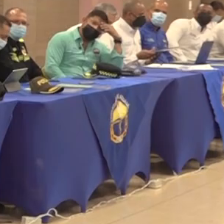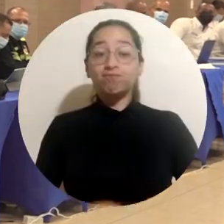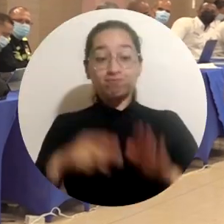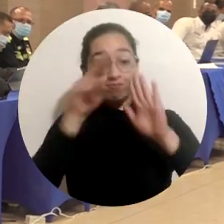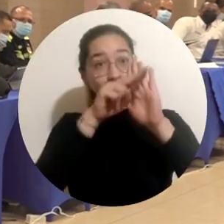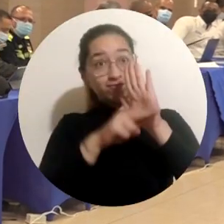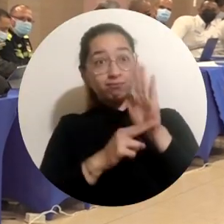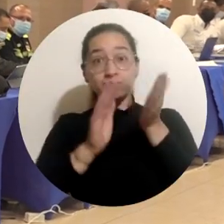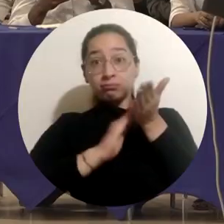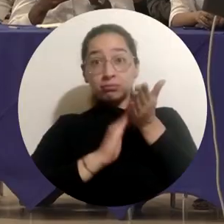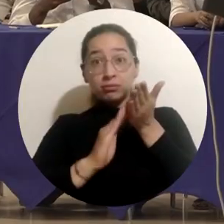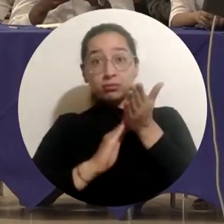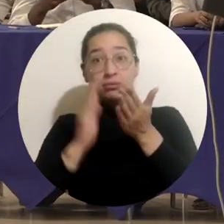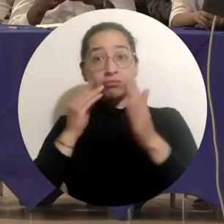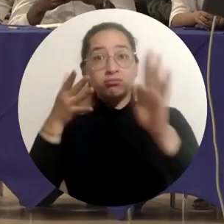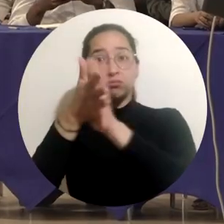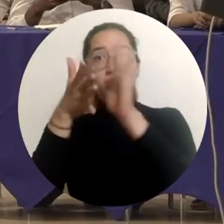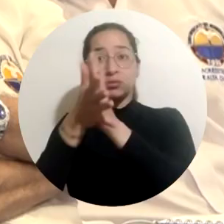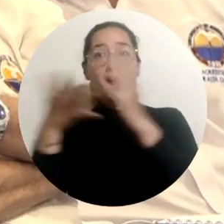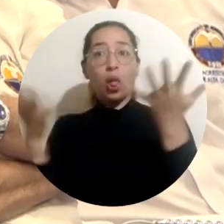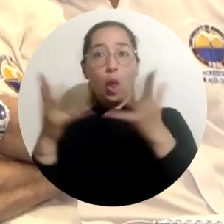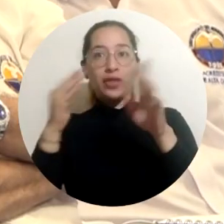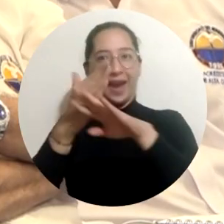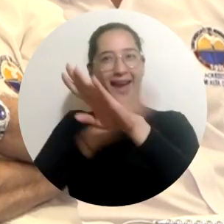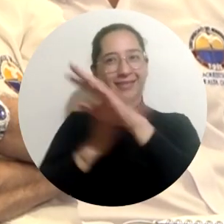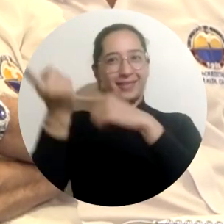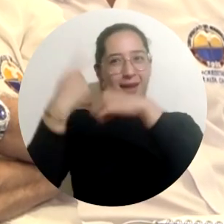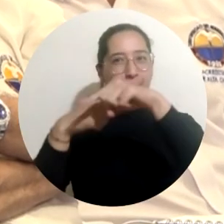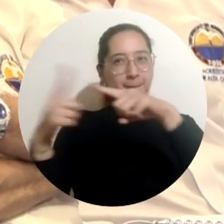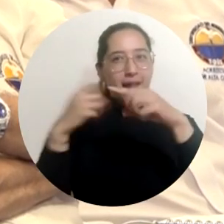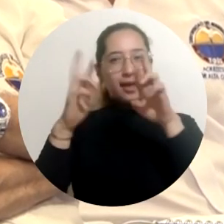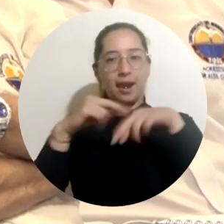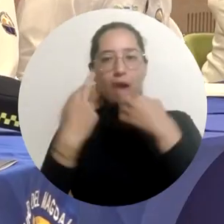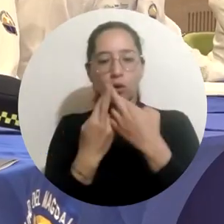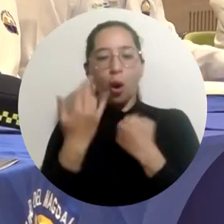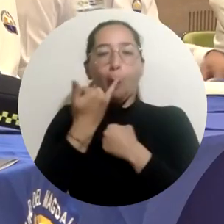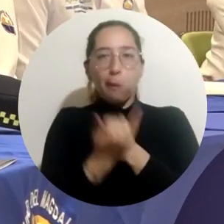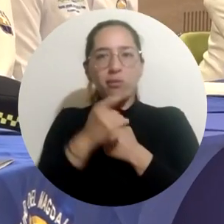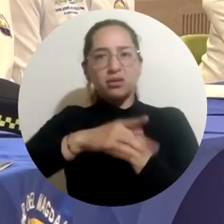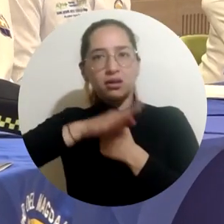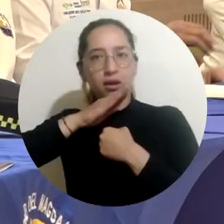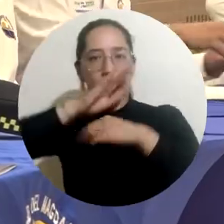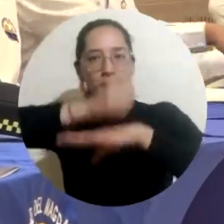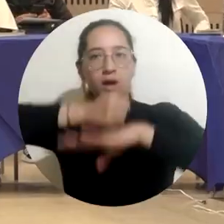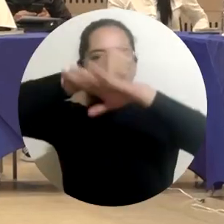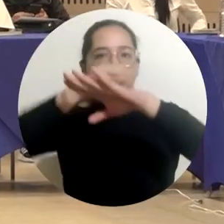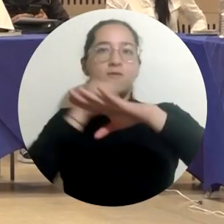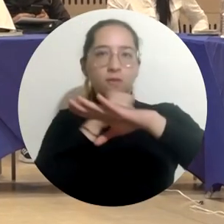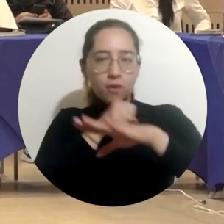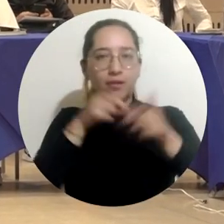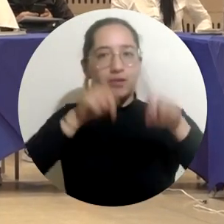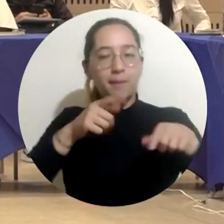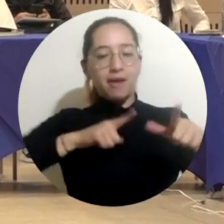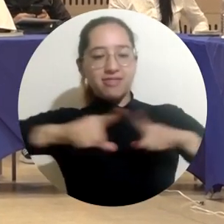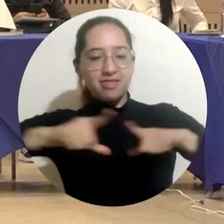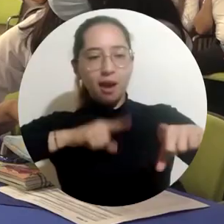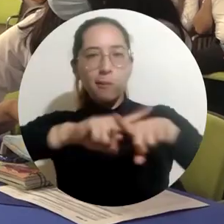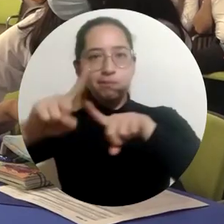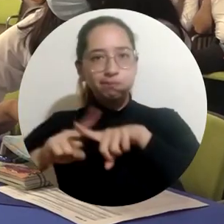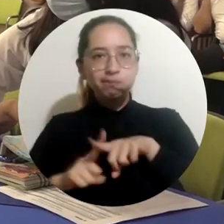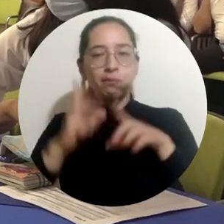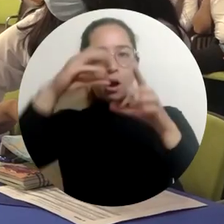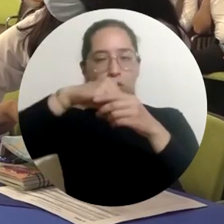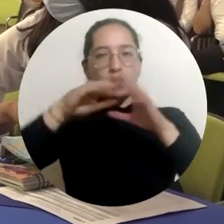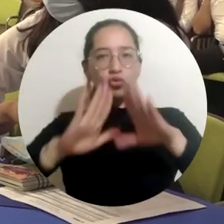Las medidas fueron informadas en la reunión propiciada por el doctor Pablo Vera Salazar como un compromiso adquirido con los líderes comunales y los